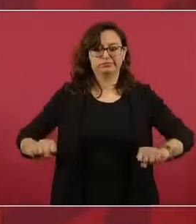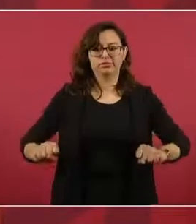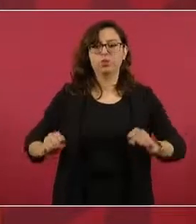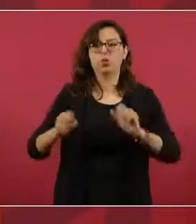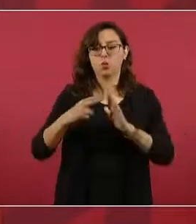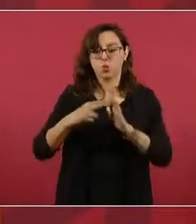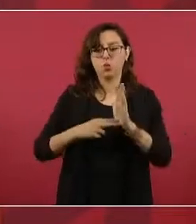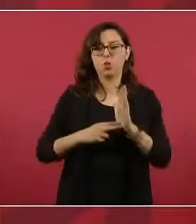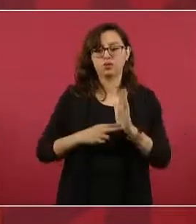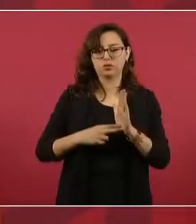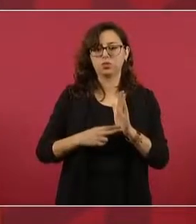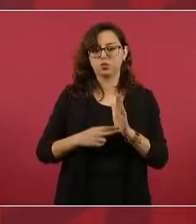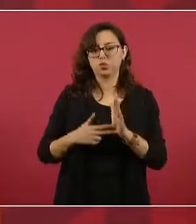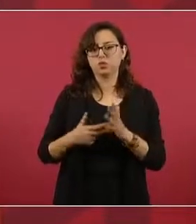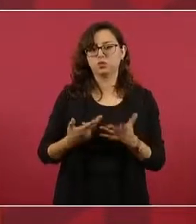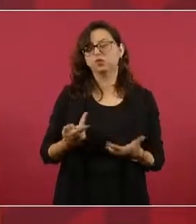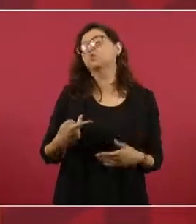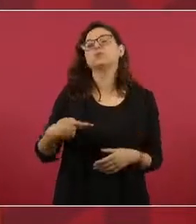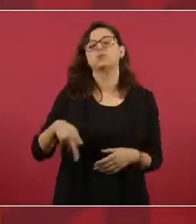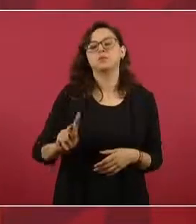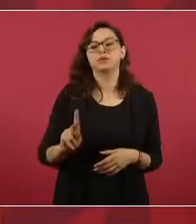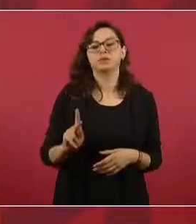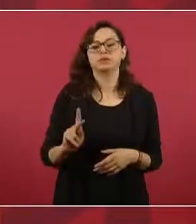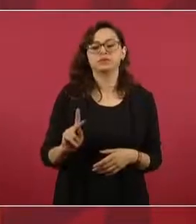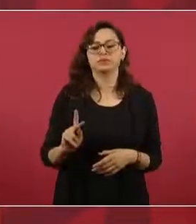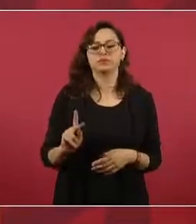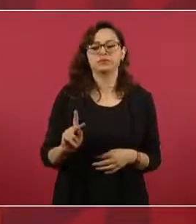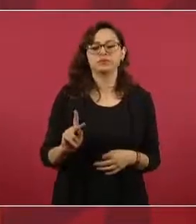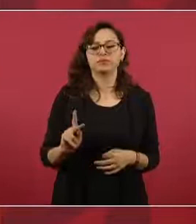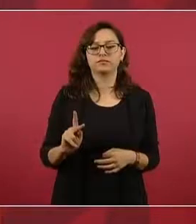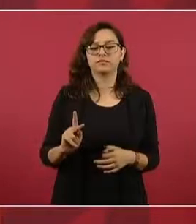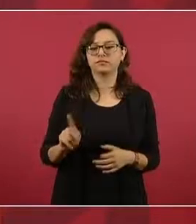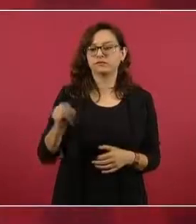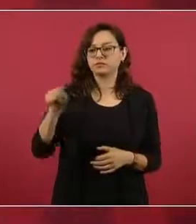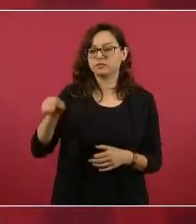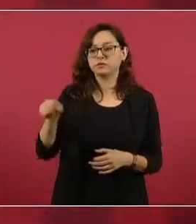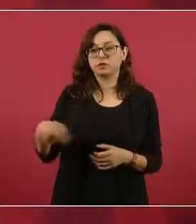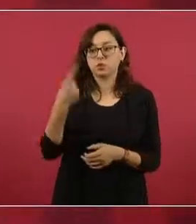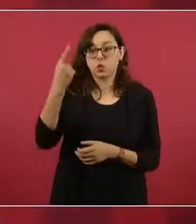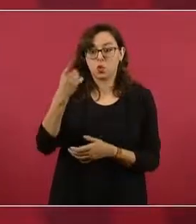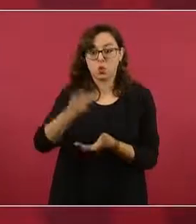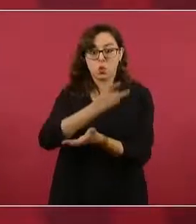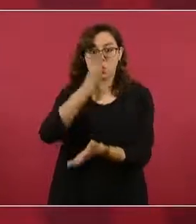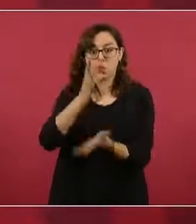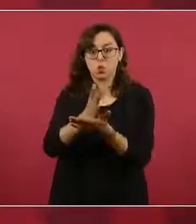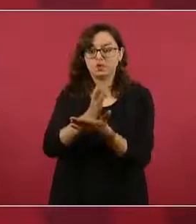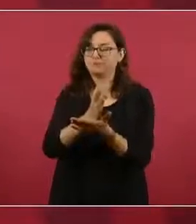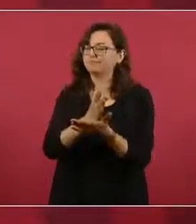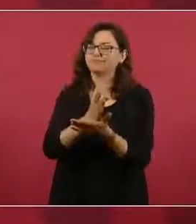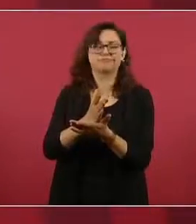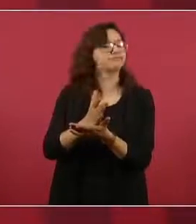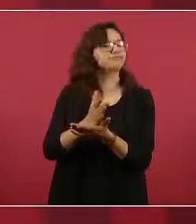Huatulco. Pero no sólo es el único, esto